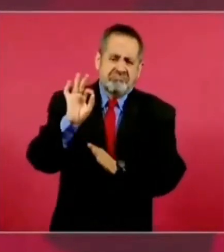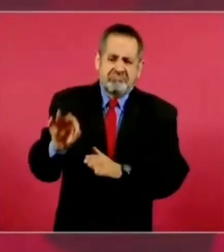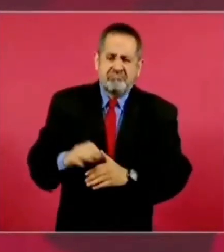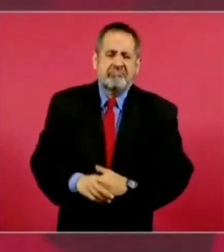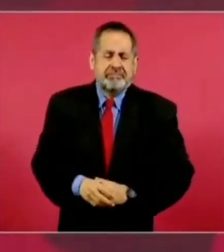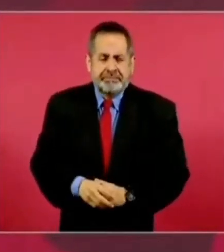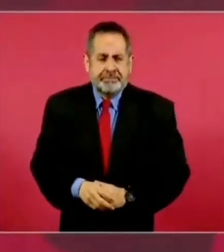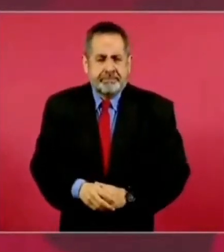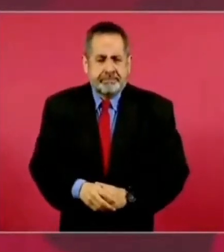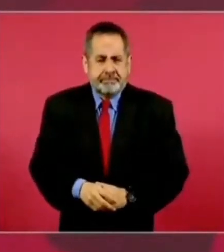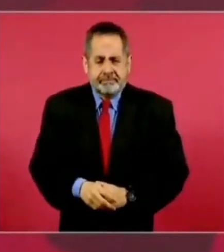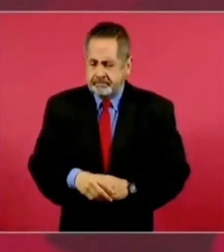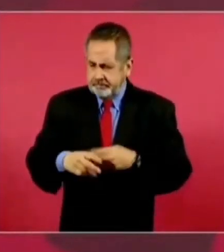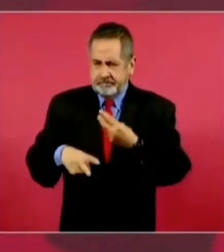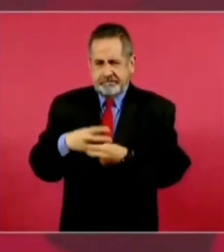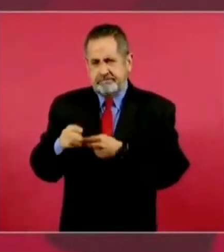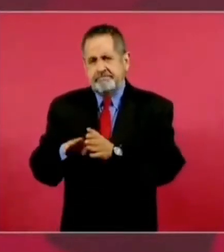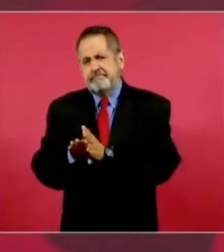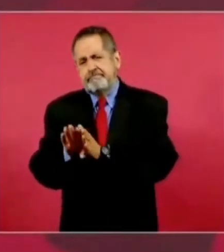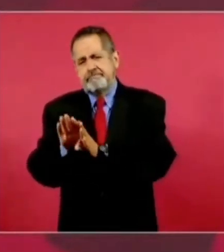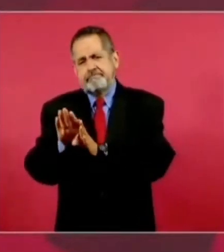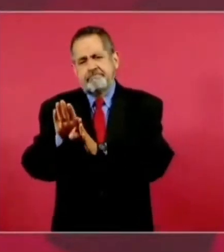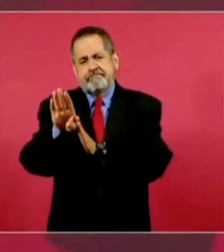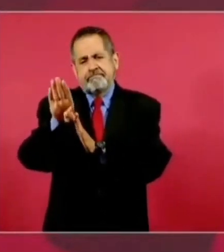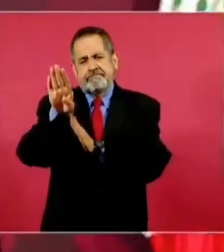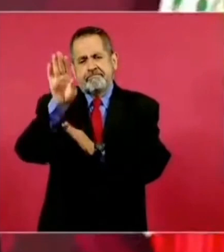su camino ascendente